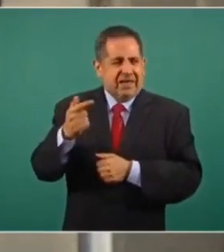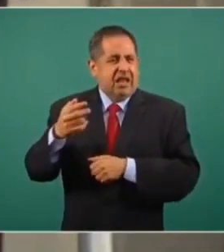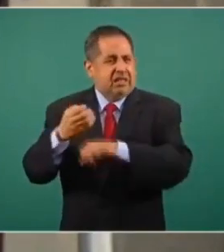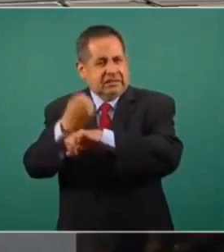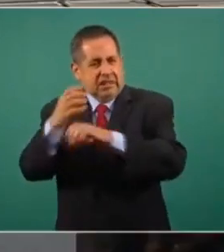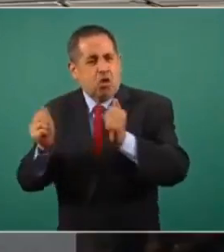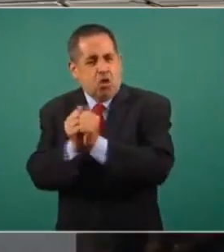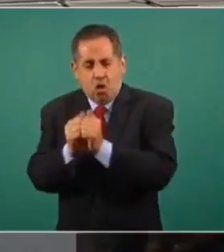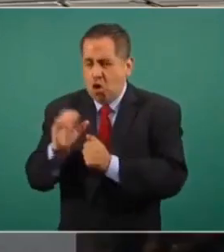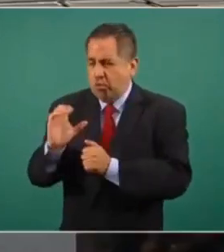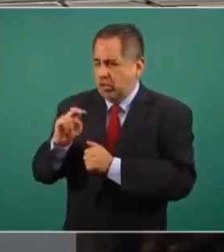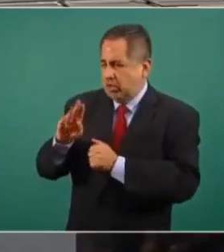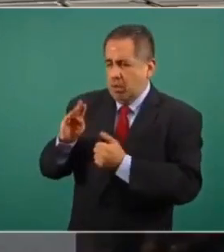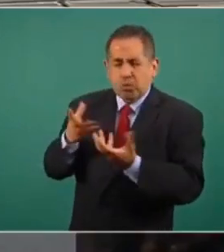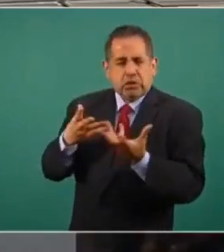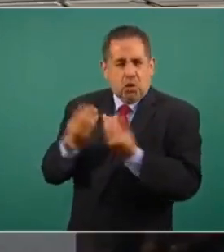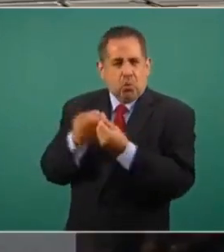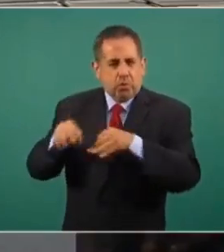comisiones? Gracias.